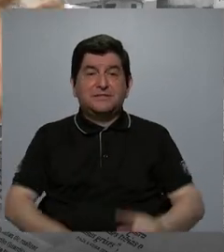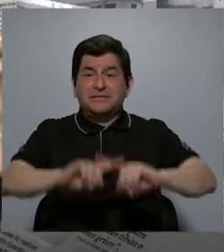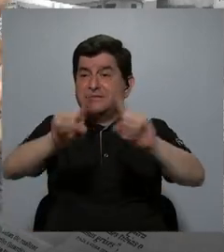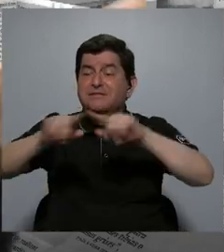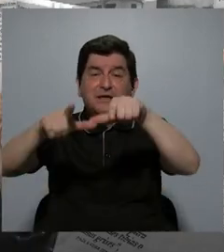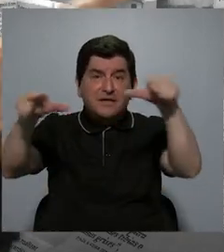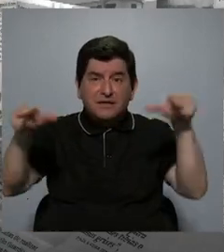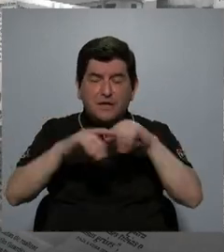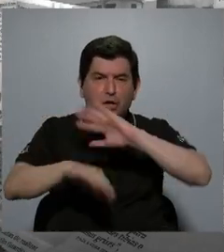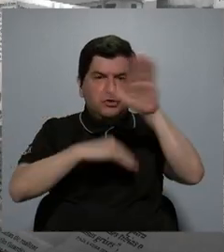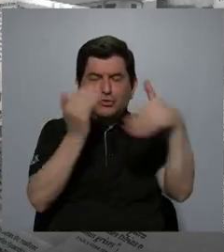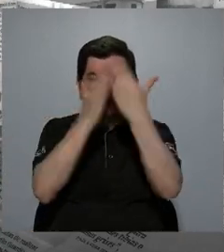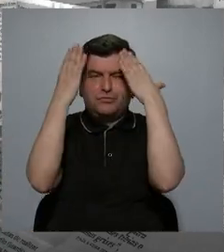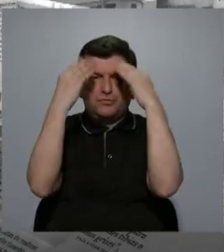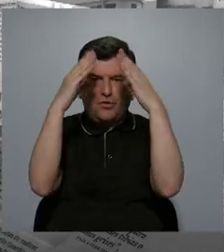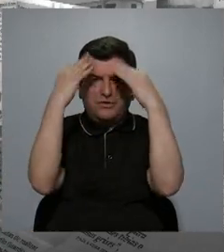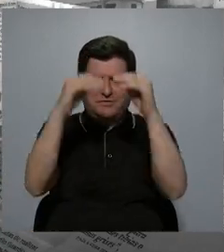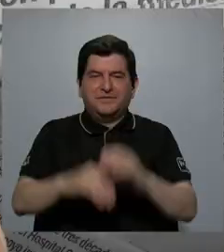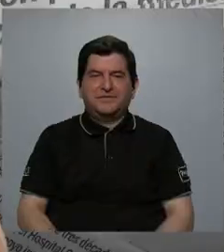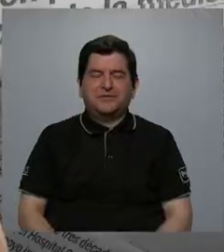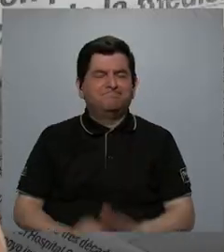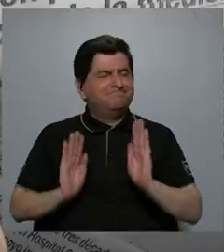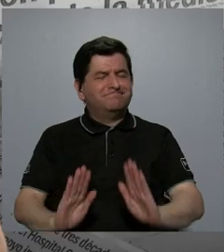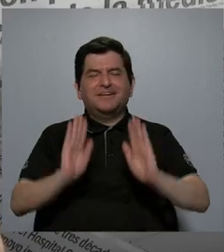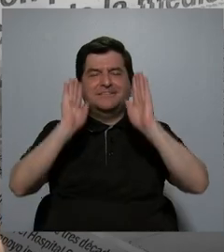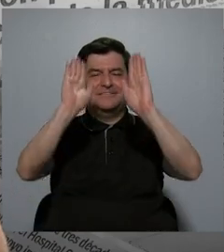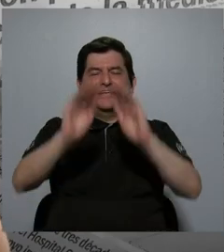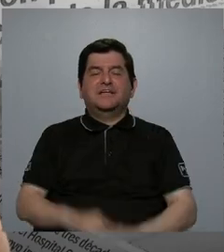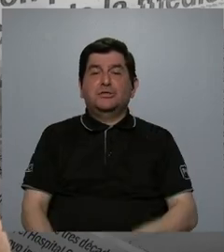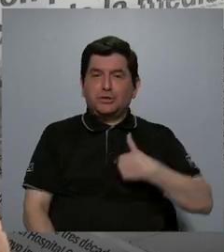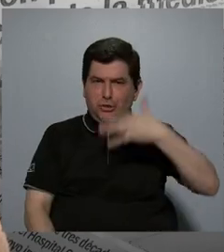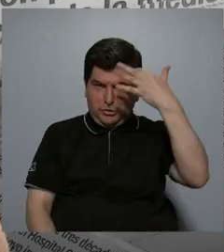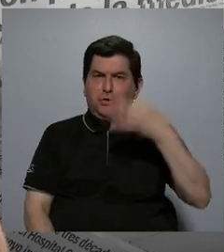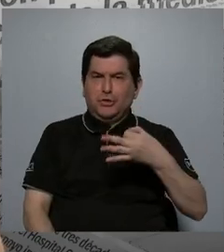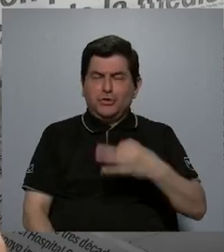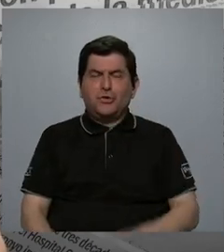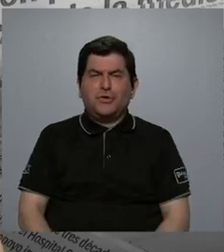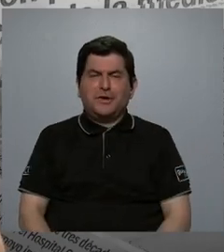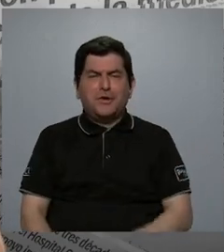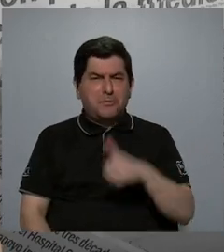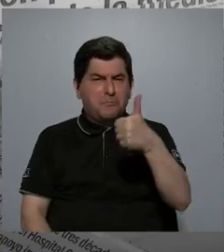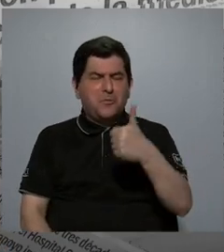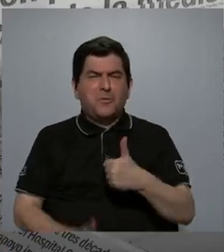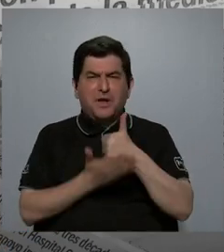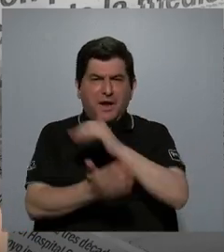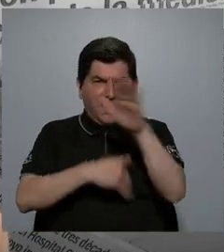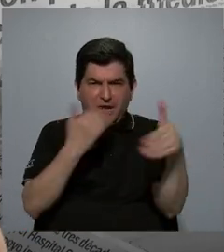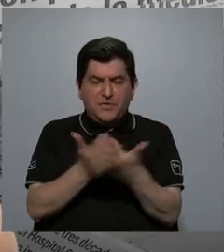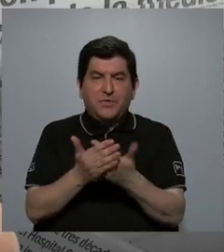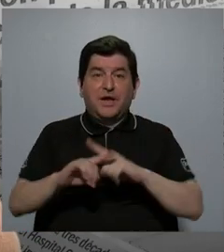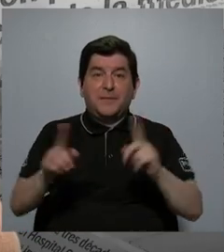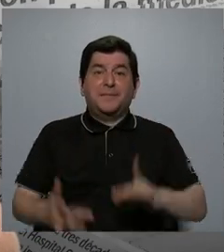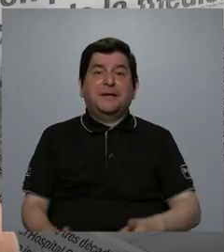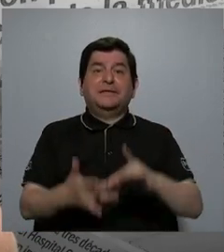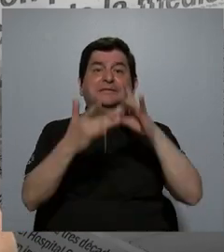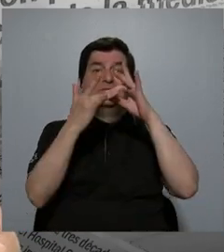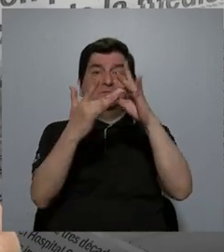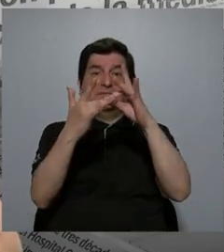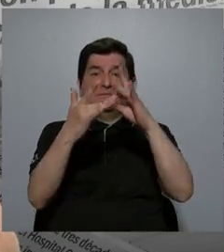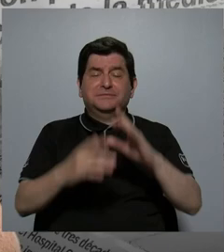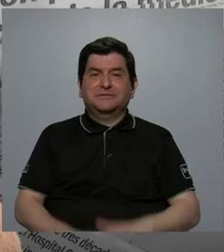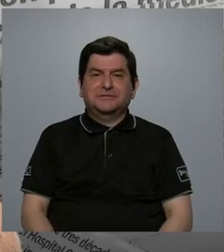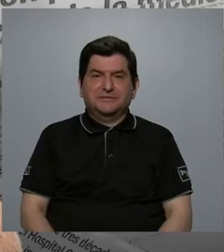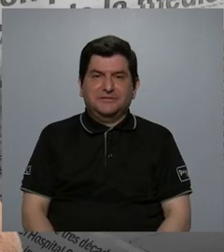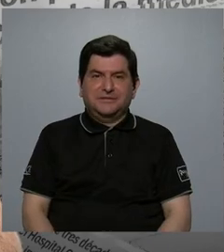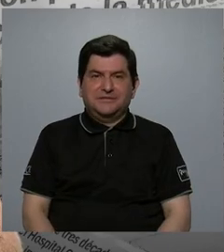toda esta información. Estupendo, sí, a mí me parece estupendo colaborar con todos, pero bueno, en especial con